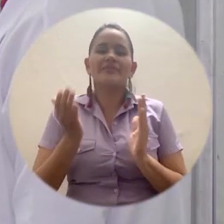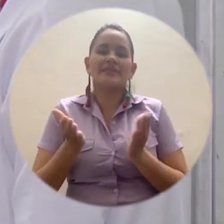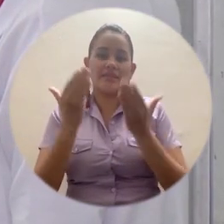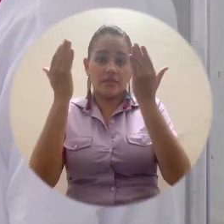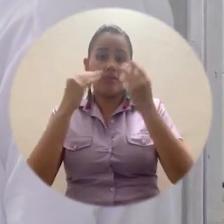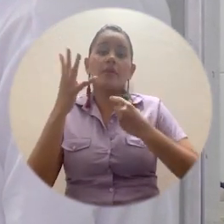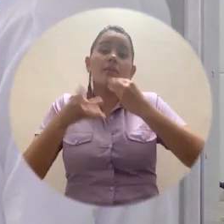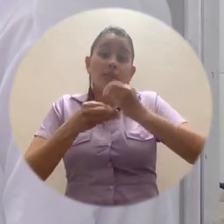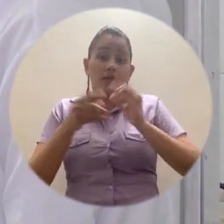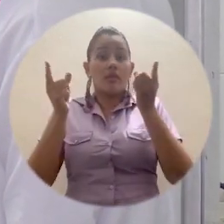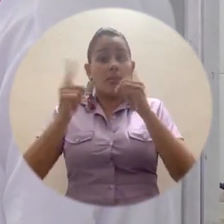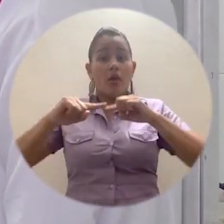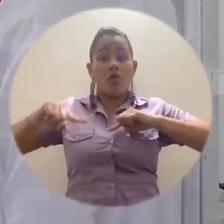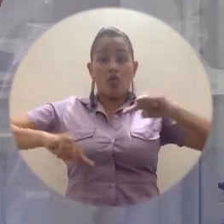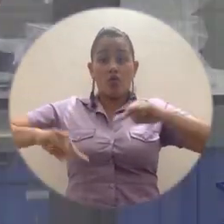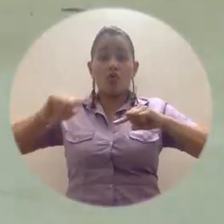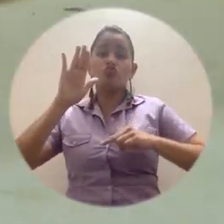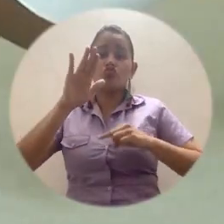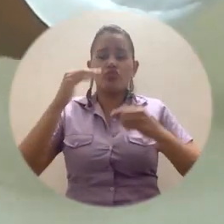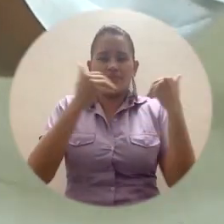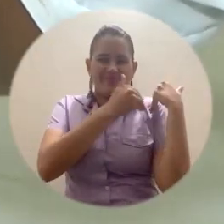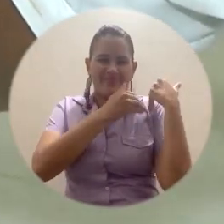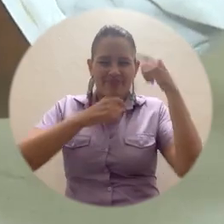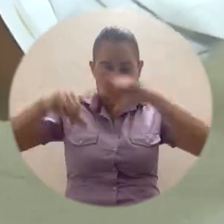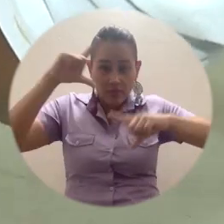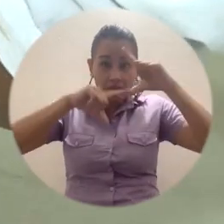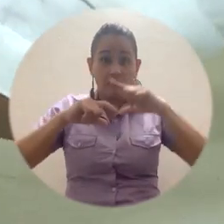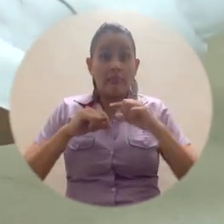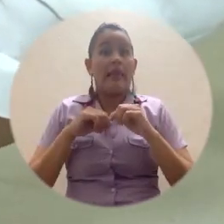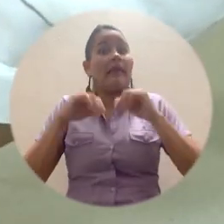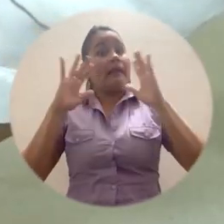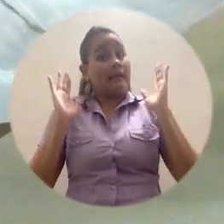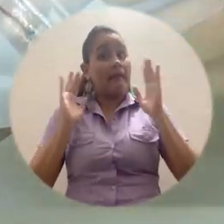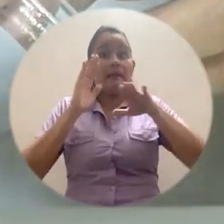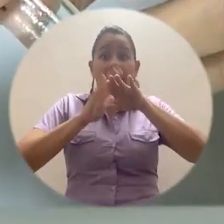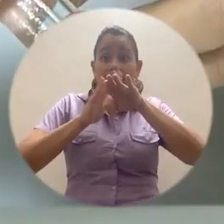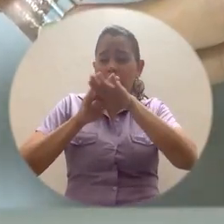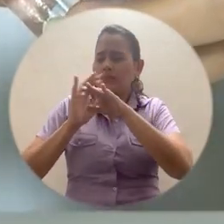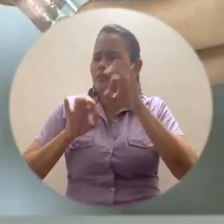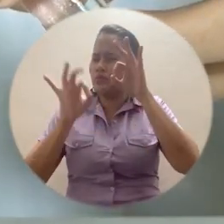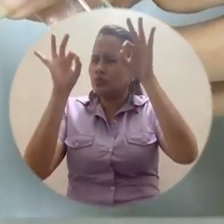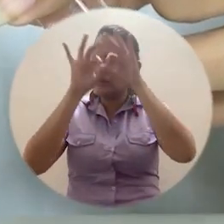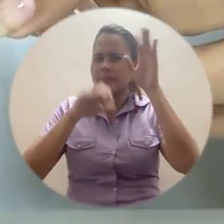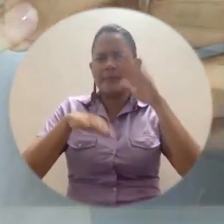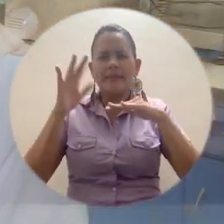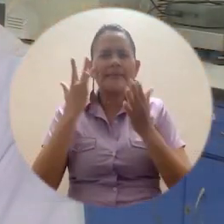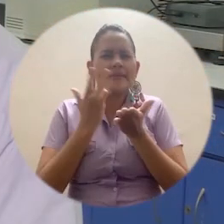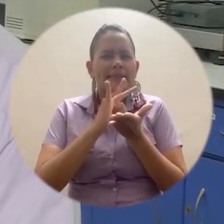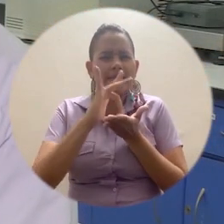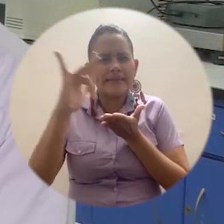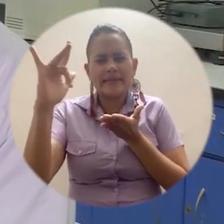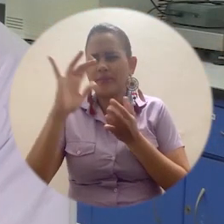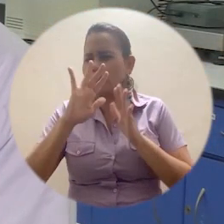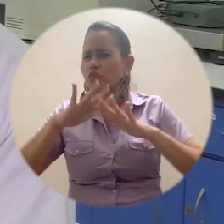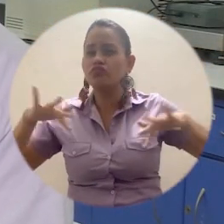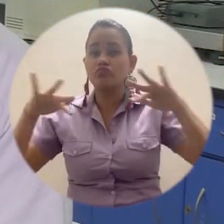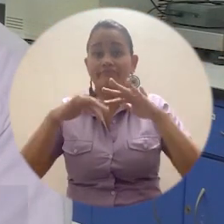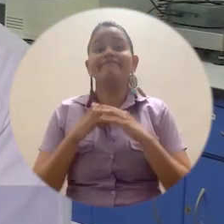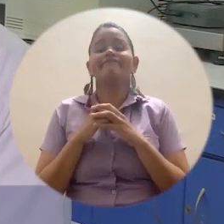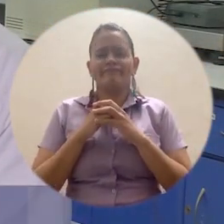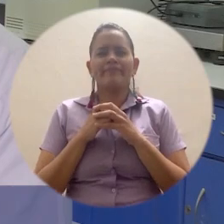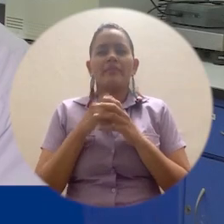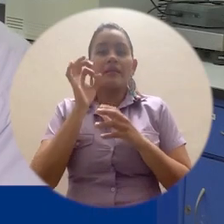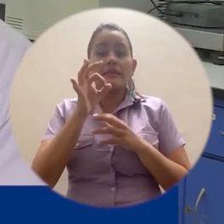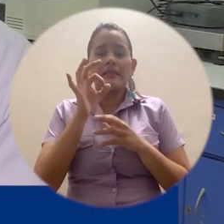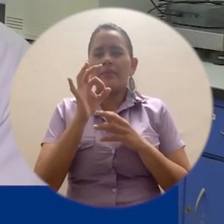igualmente acompañado del coordinador del laboratorio. Eso sí, cumpliendo medidas estrictas de higiene en cada espacio. Y en ocasiones dejando